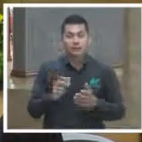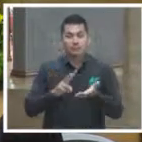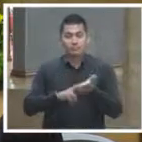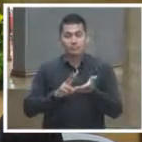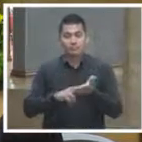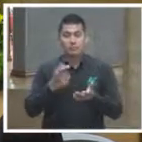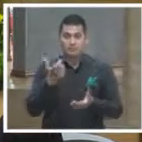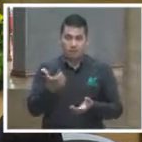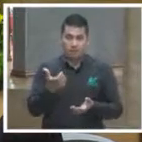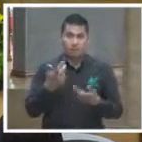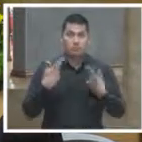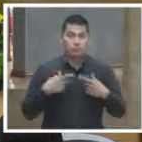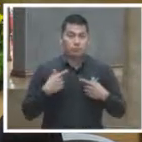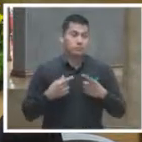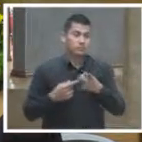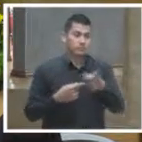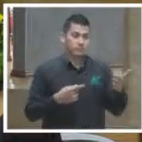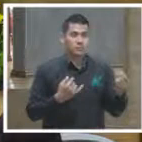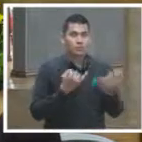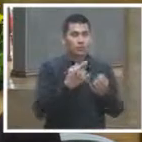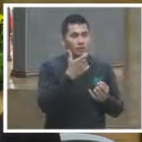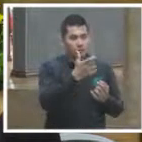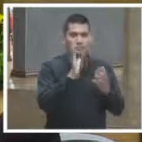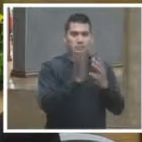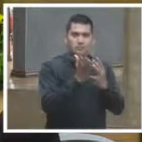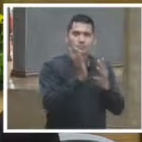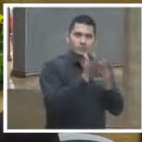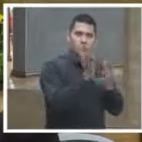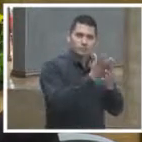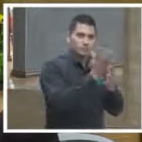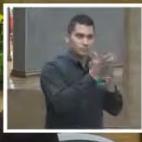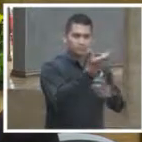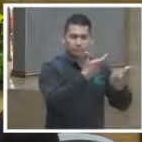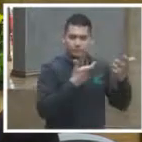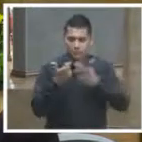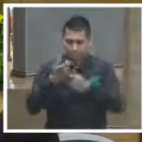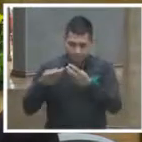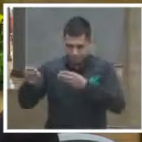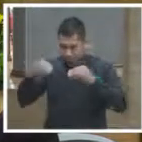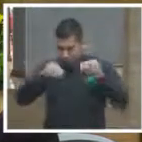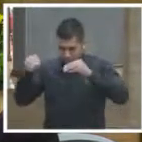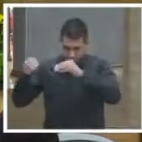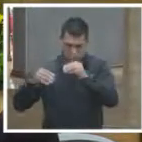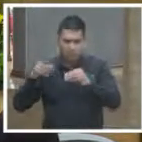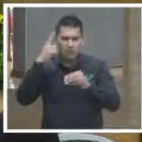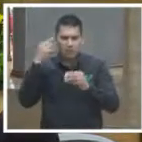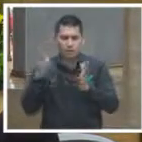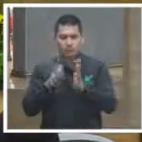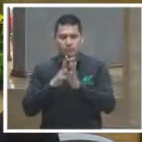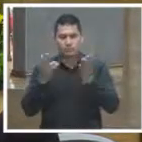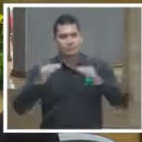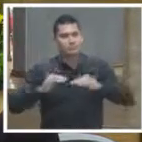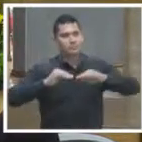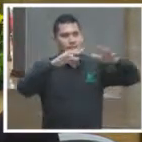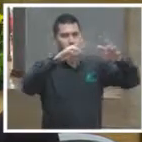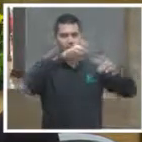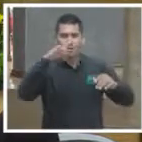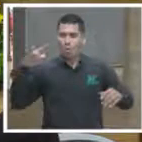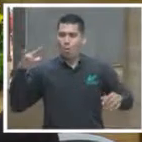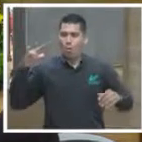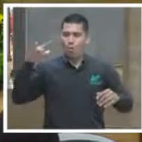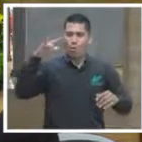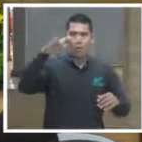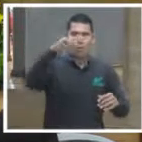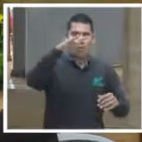asume lo distribuimos lo repartimos es una prorata para que llegue hasta el que está en el avión de las 8 en Aeroméxico de Monterrey a México